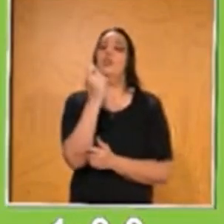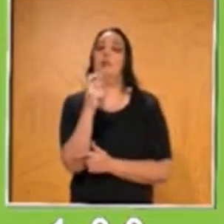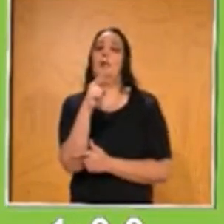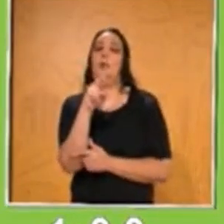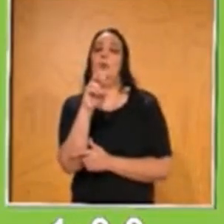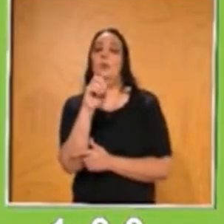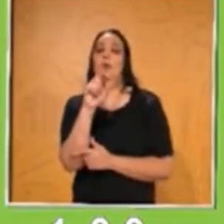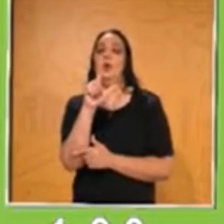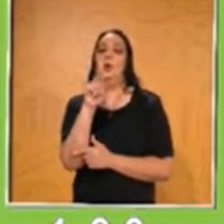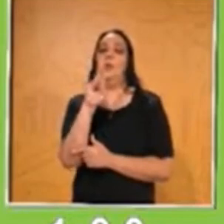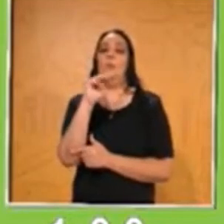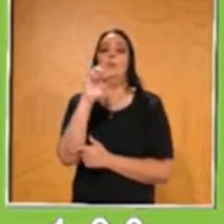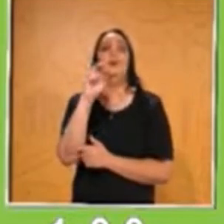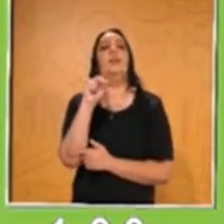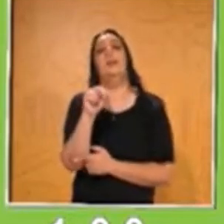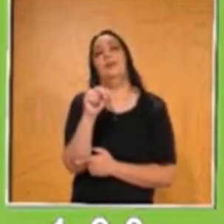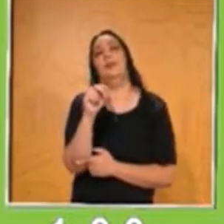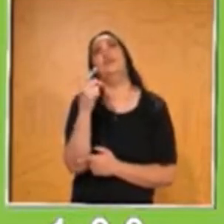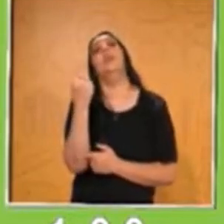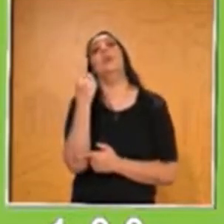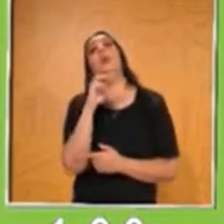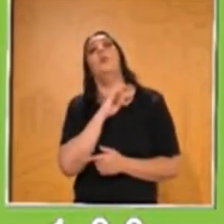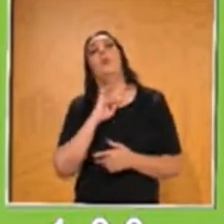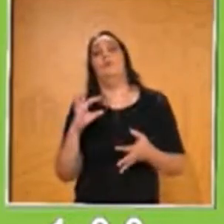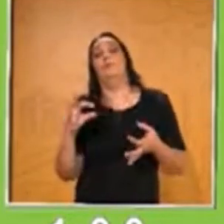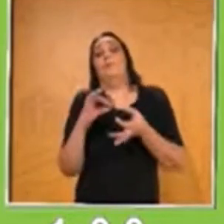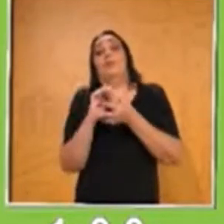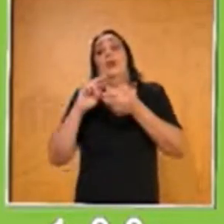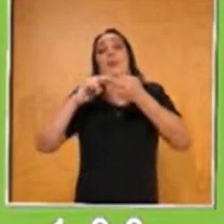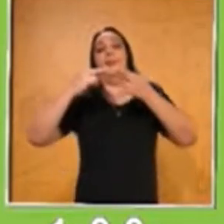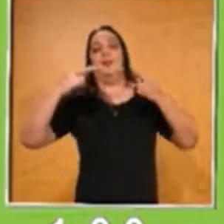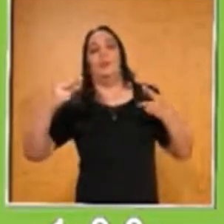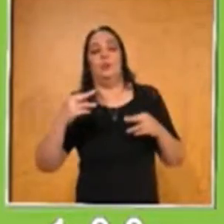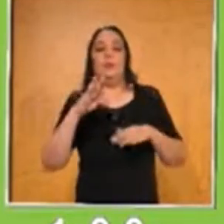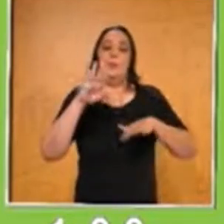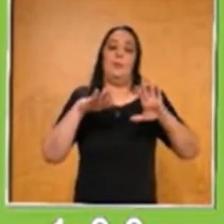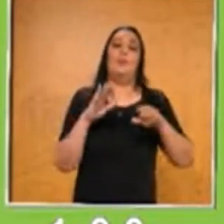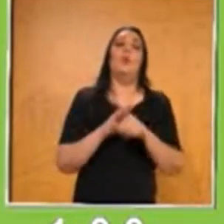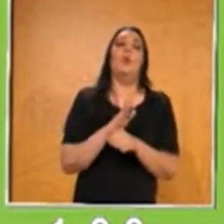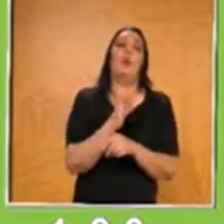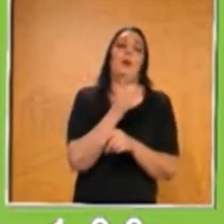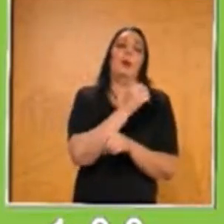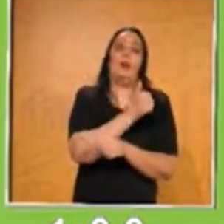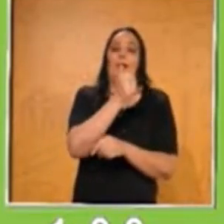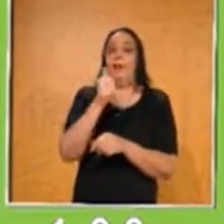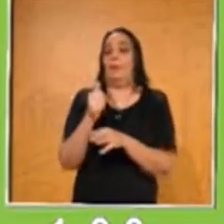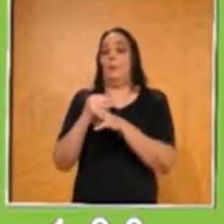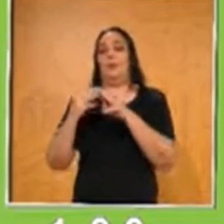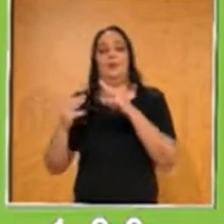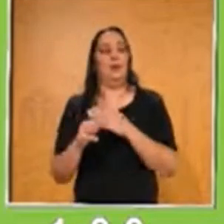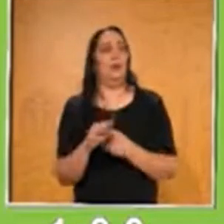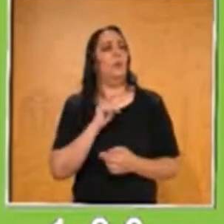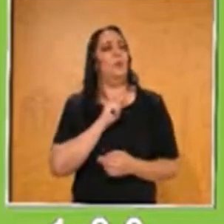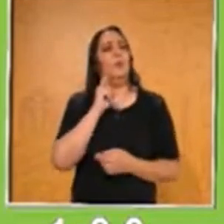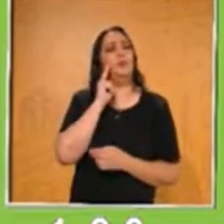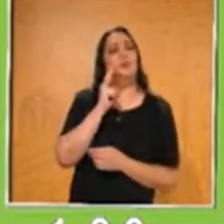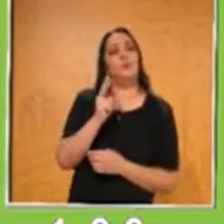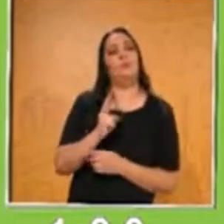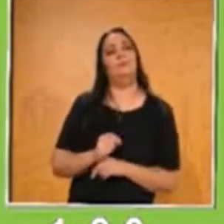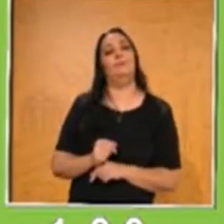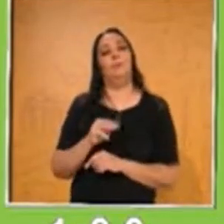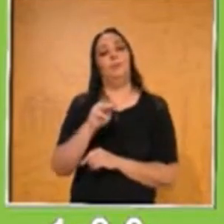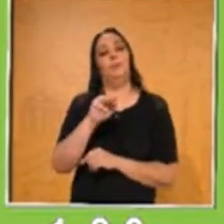entre cada uno de estos, según las propiedades que tiene cada material. Como lo ves aquí en la imagen, la masa